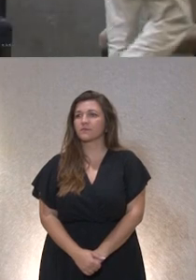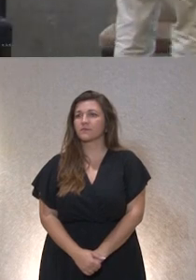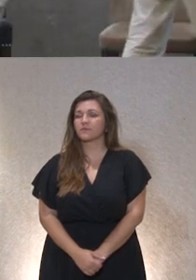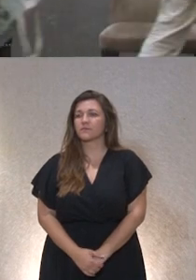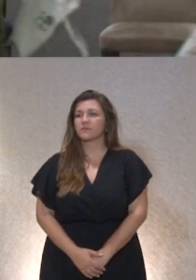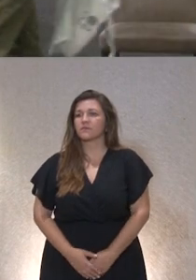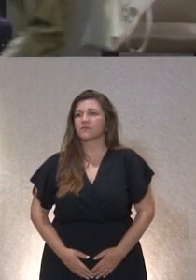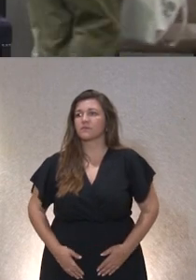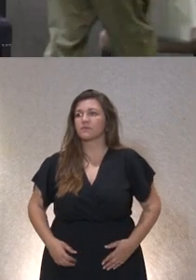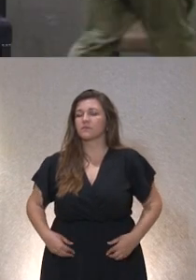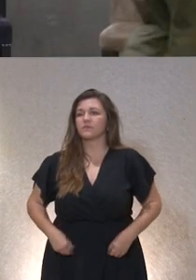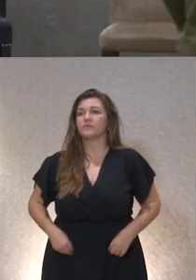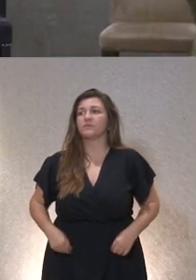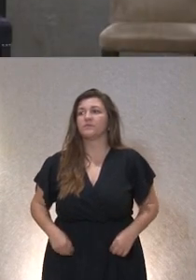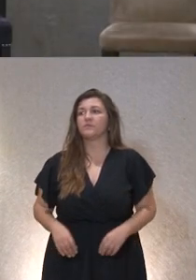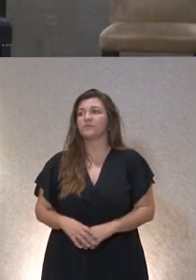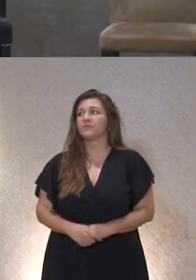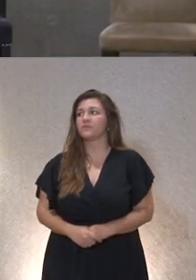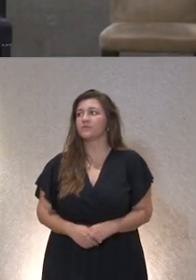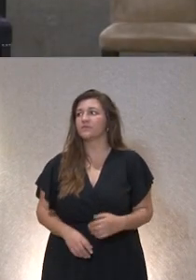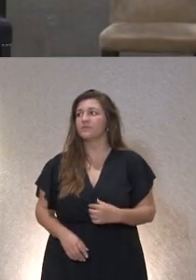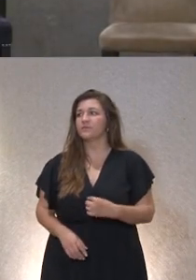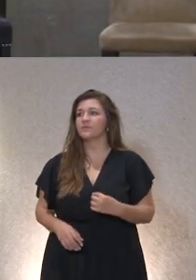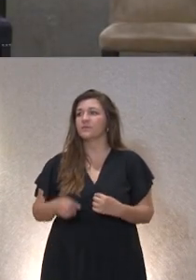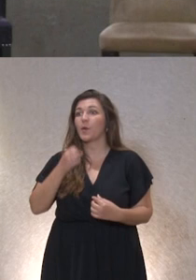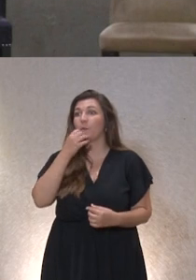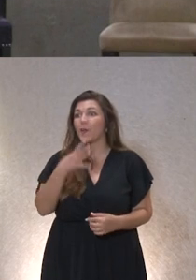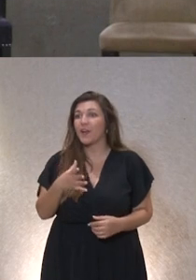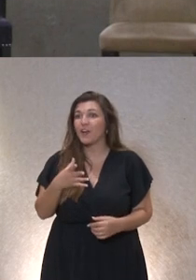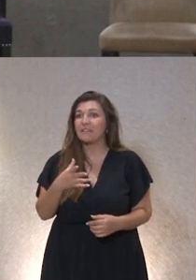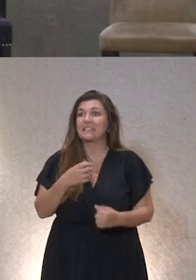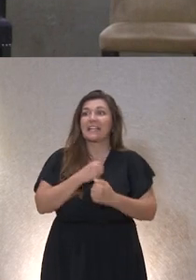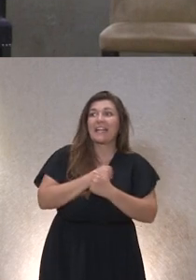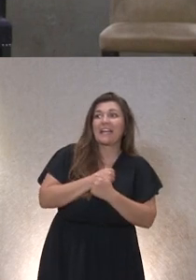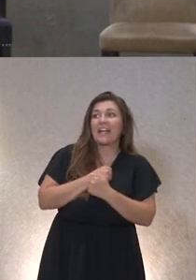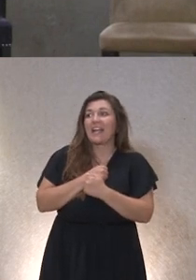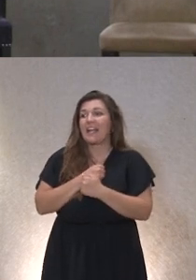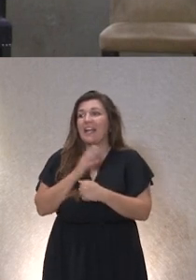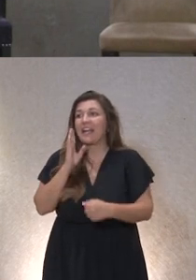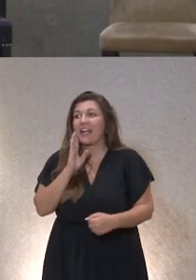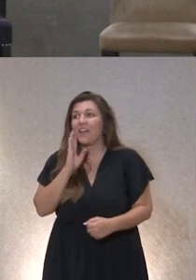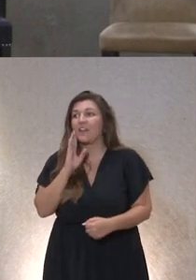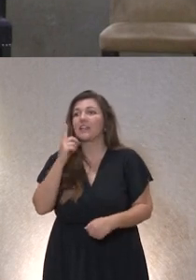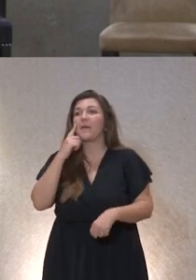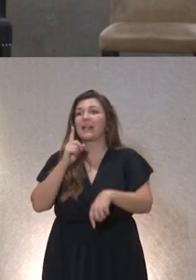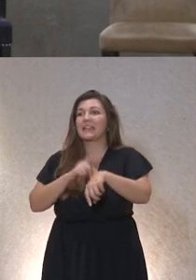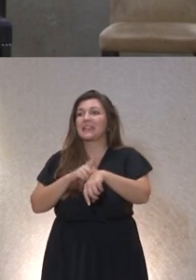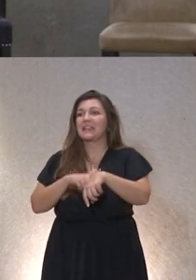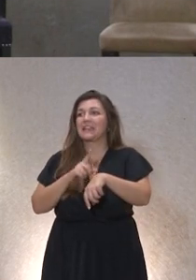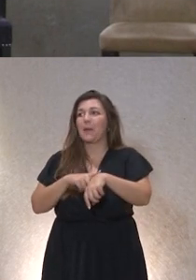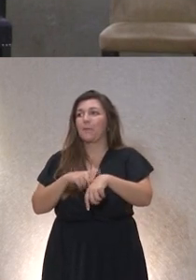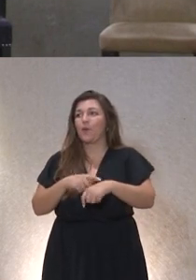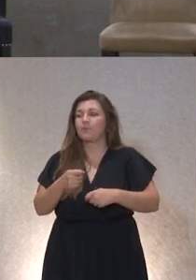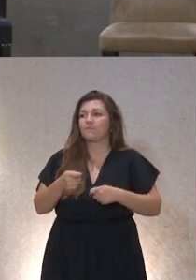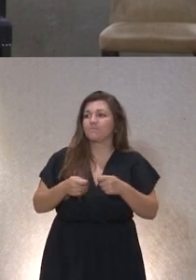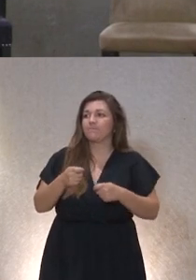bueno bueno queridas y queridos tenemos que negociar tiempos y miro